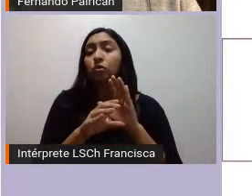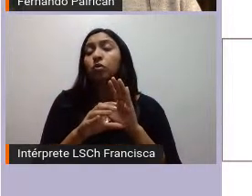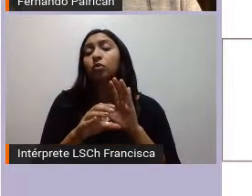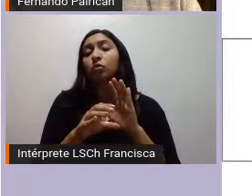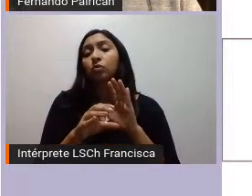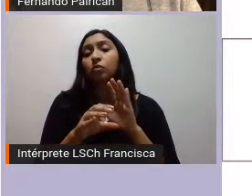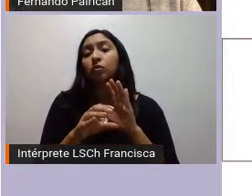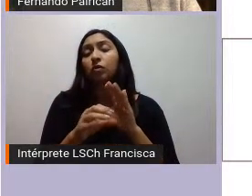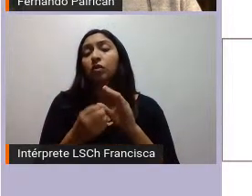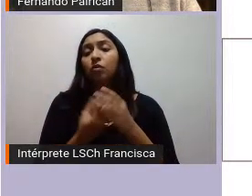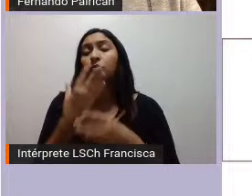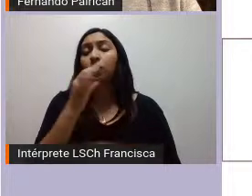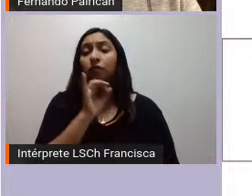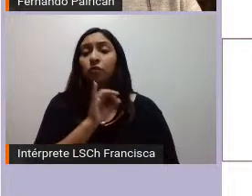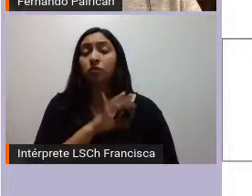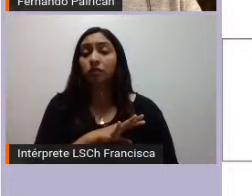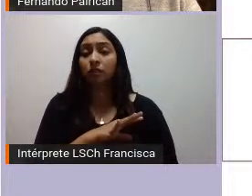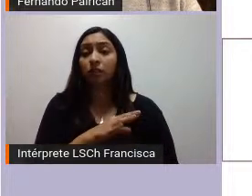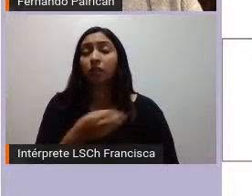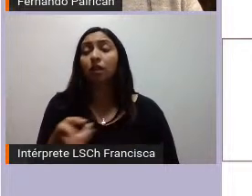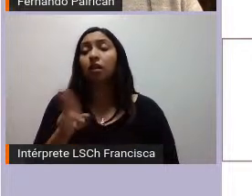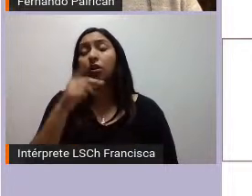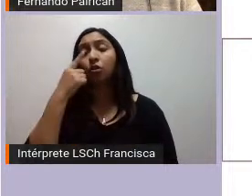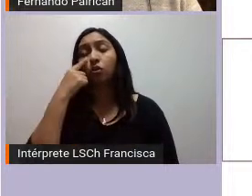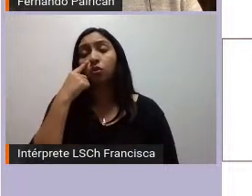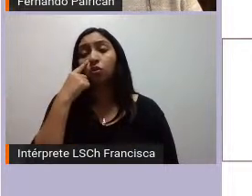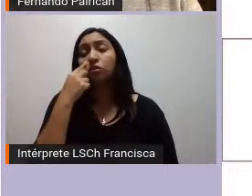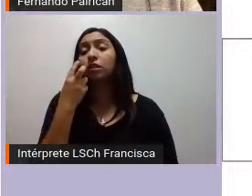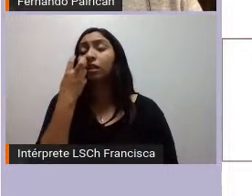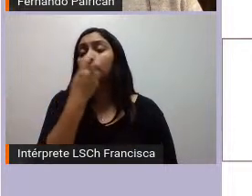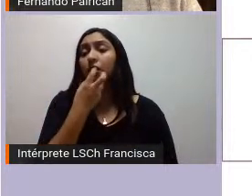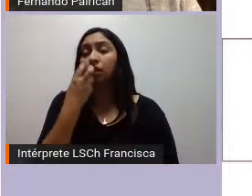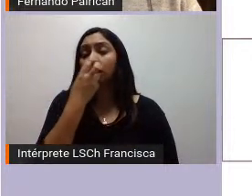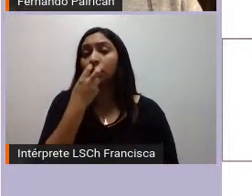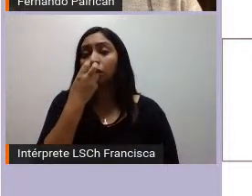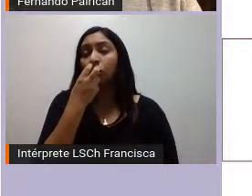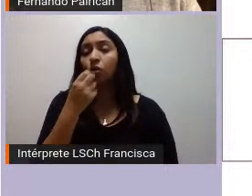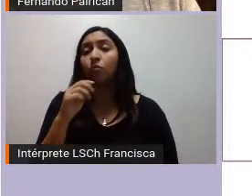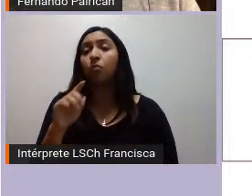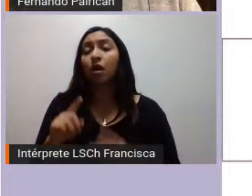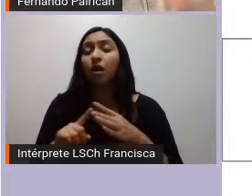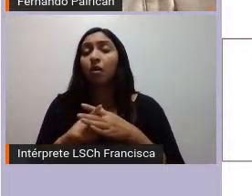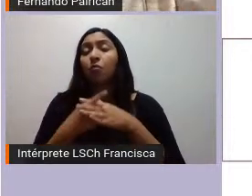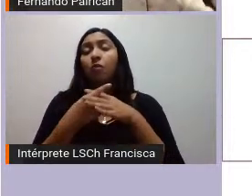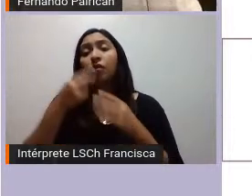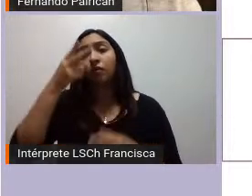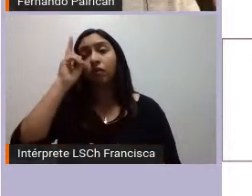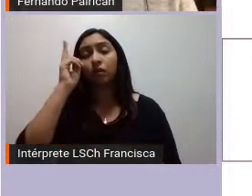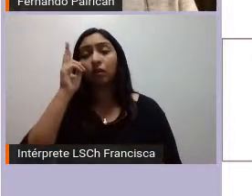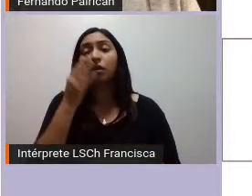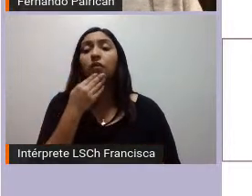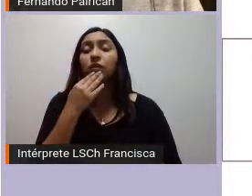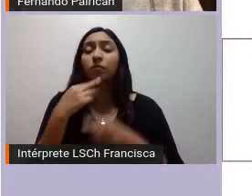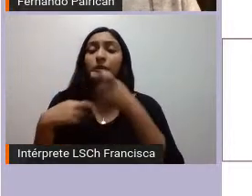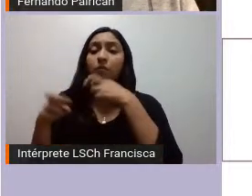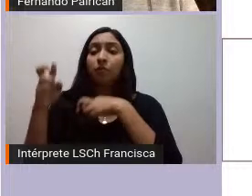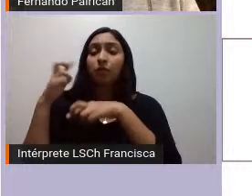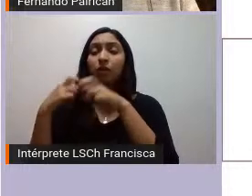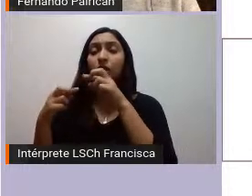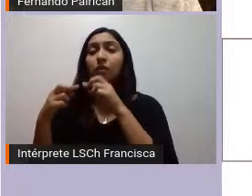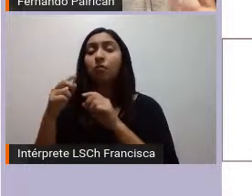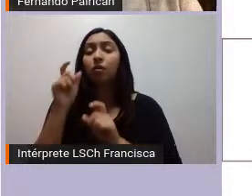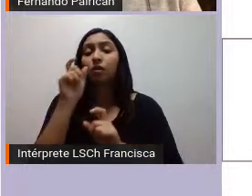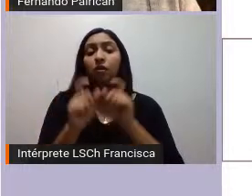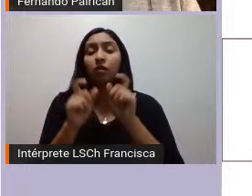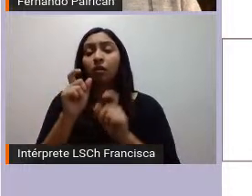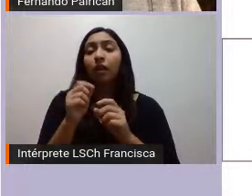reconociendo los idiomas de los pueblos originarios que también son patrimonio de la humanidad en las declaraciones internacionales y